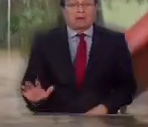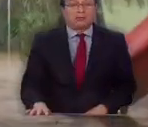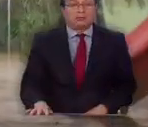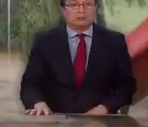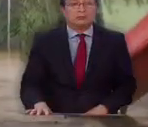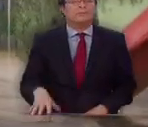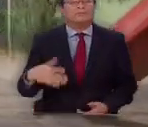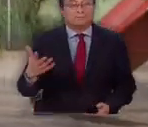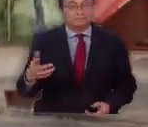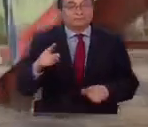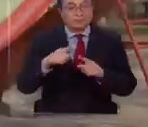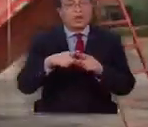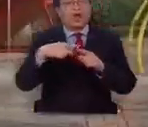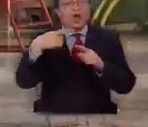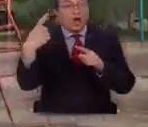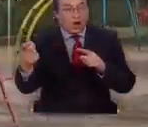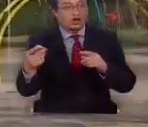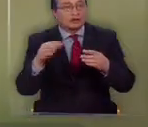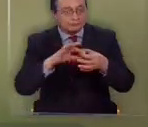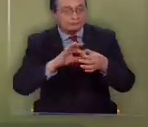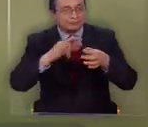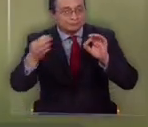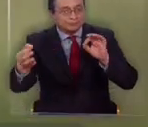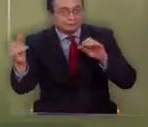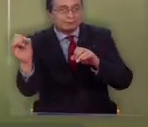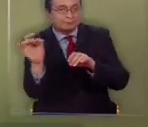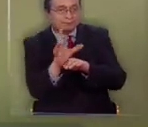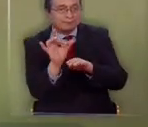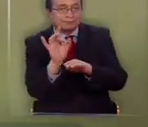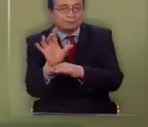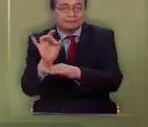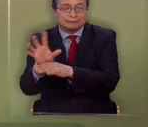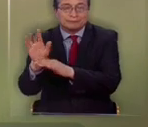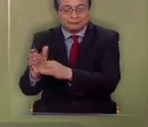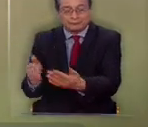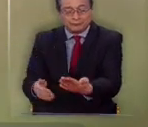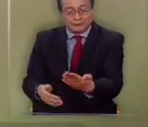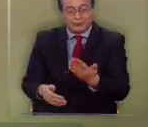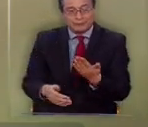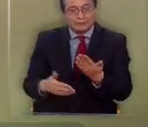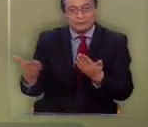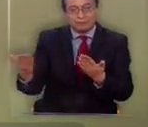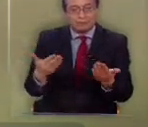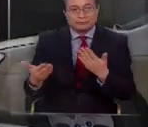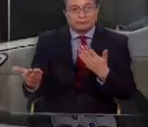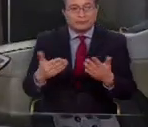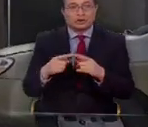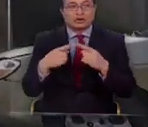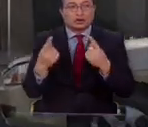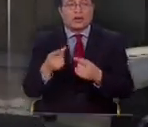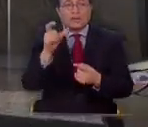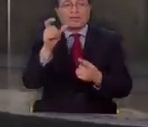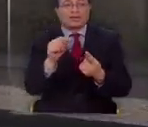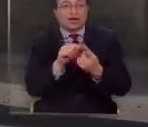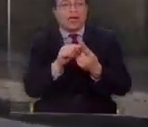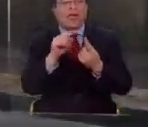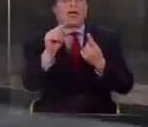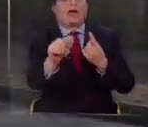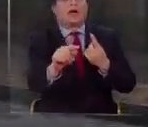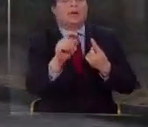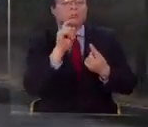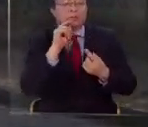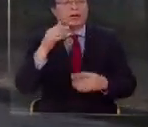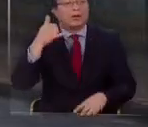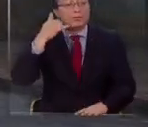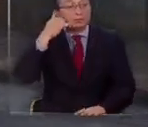Así llegamos al otro eslabón en la cadena del engaño, la persona que recibe los llamados. Un día X en la